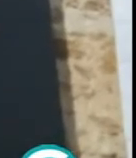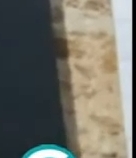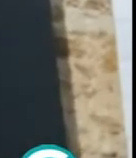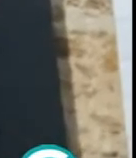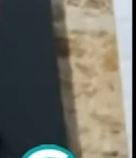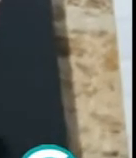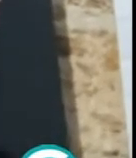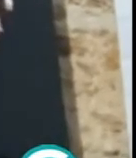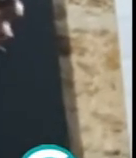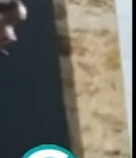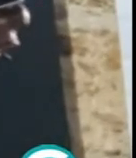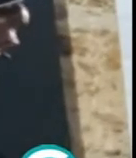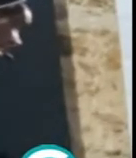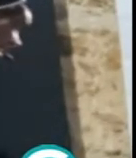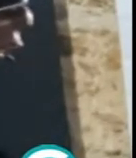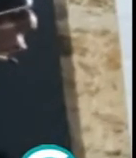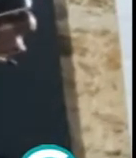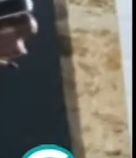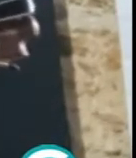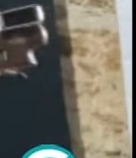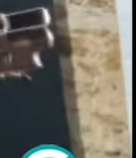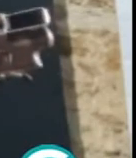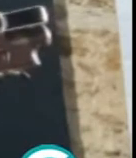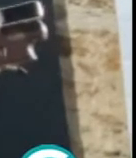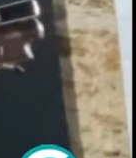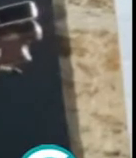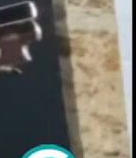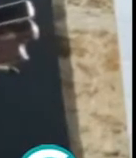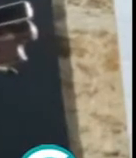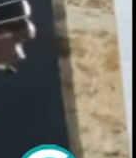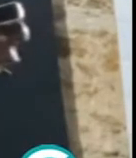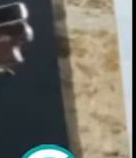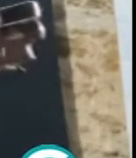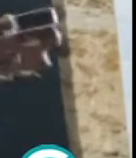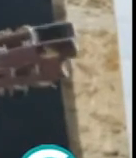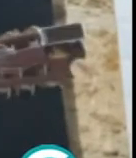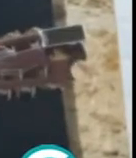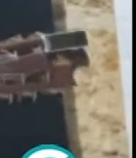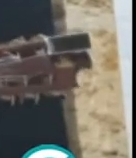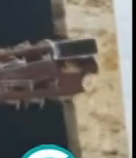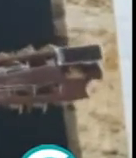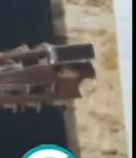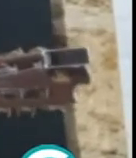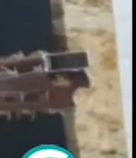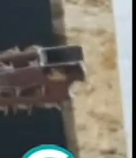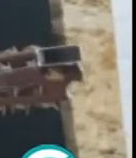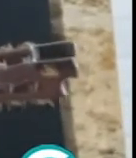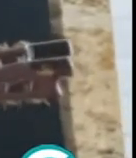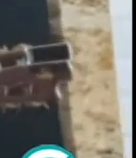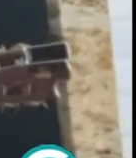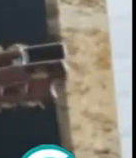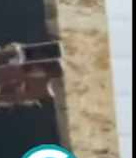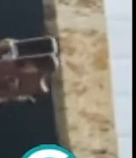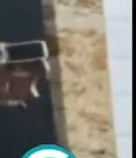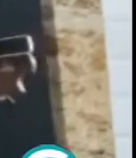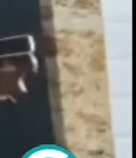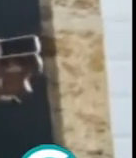cada vez de ser como un sol se esconde porque tú eres la alegría que me